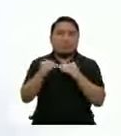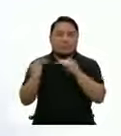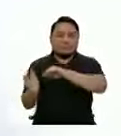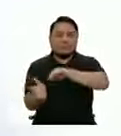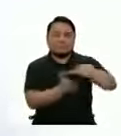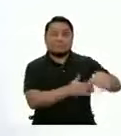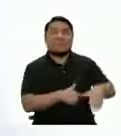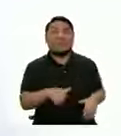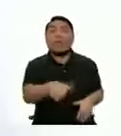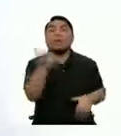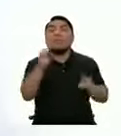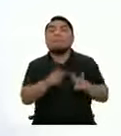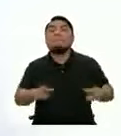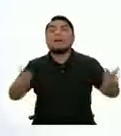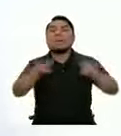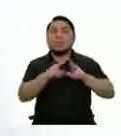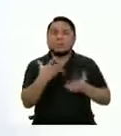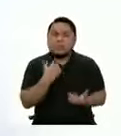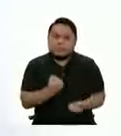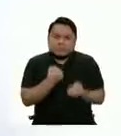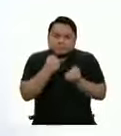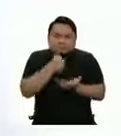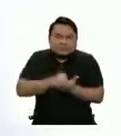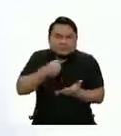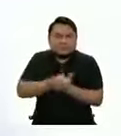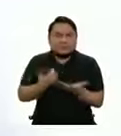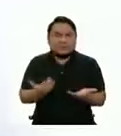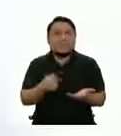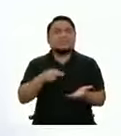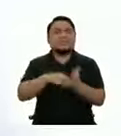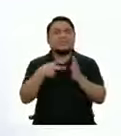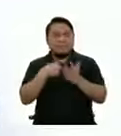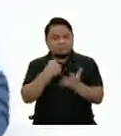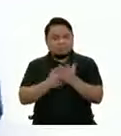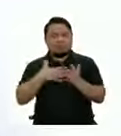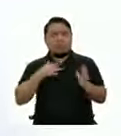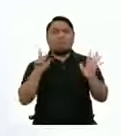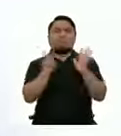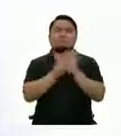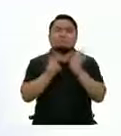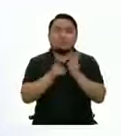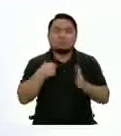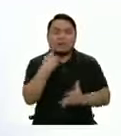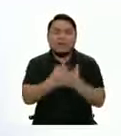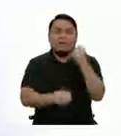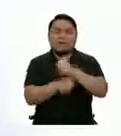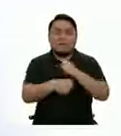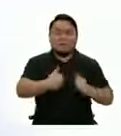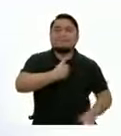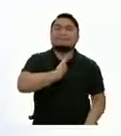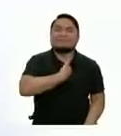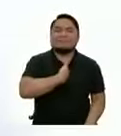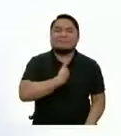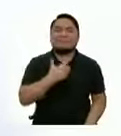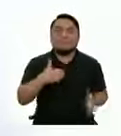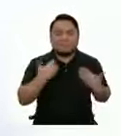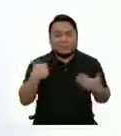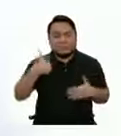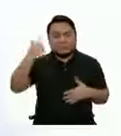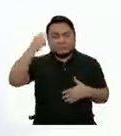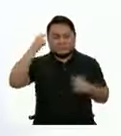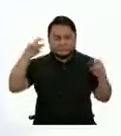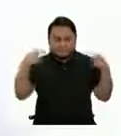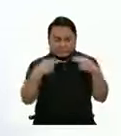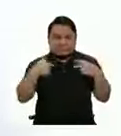Hablar del valor del coraje Es referirnos a la fuerza de voluntad Y la confianza en uno mismo Para reconocer